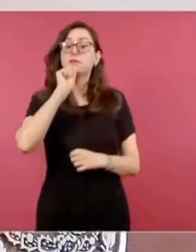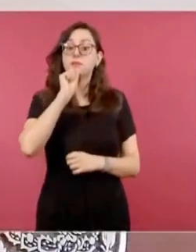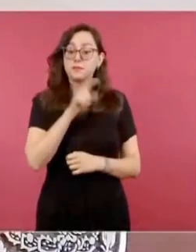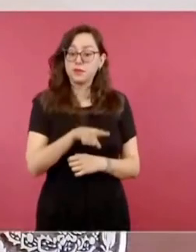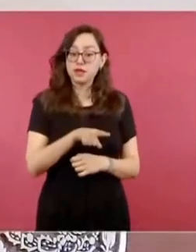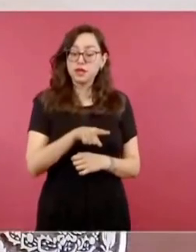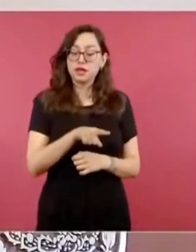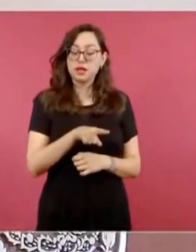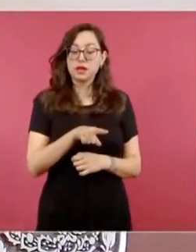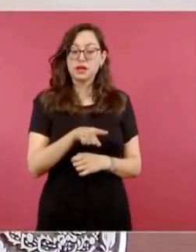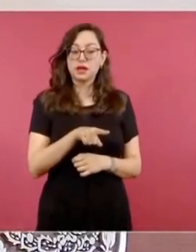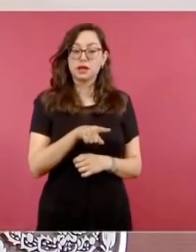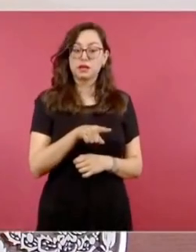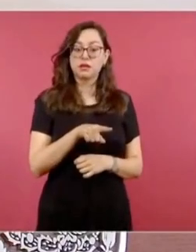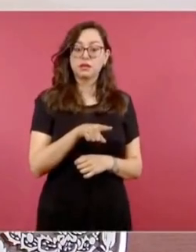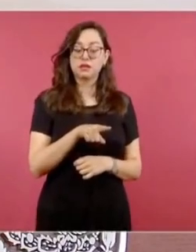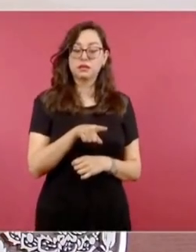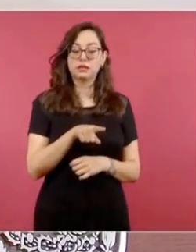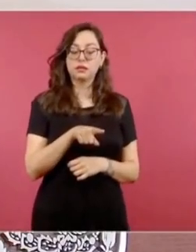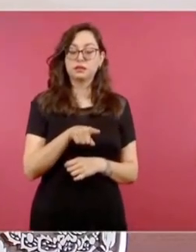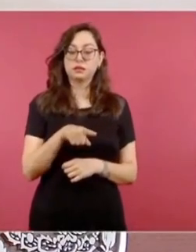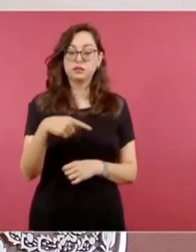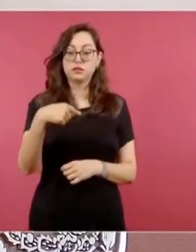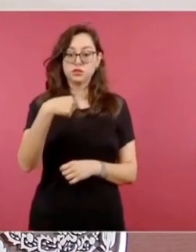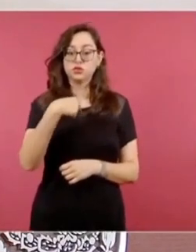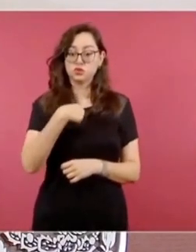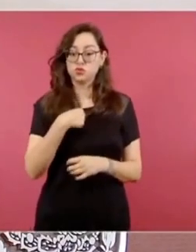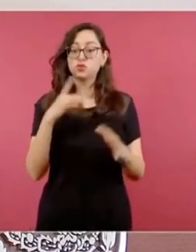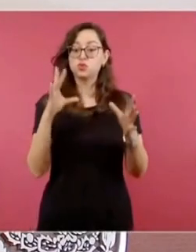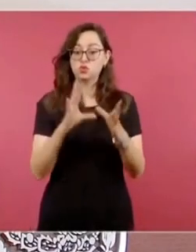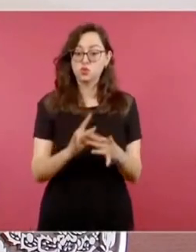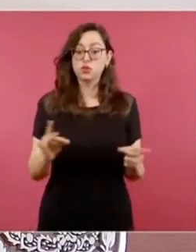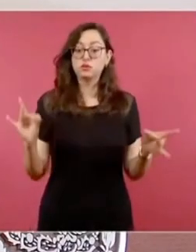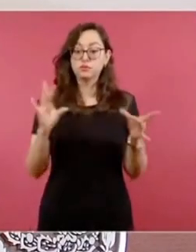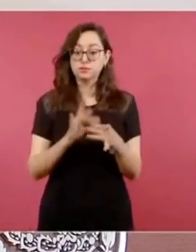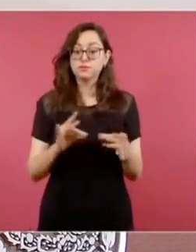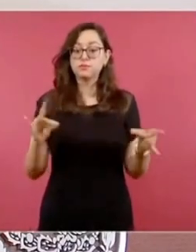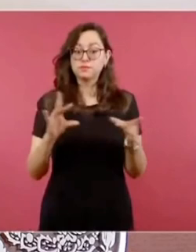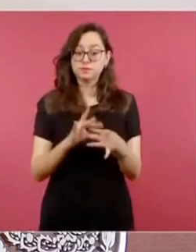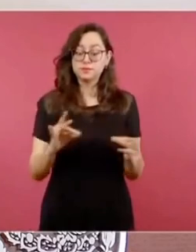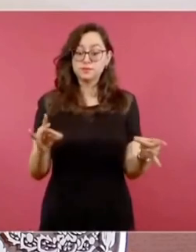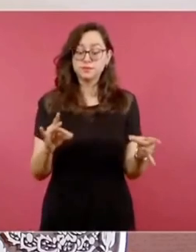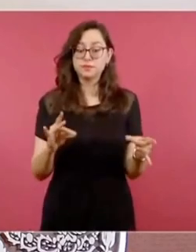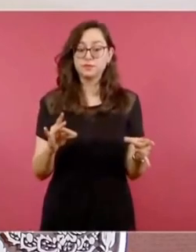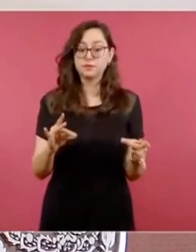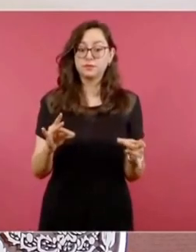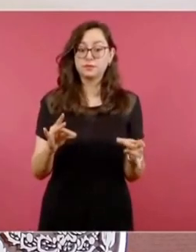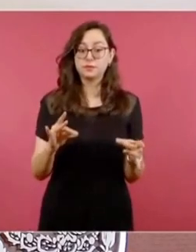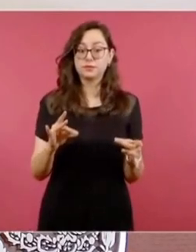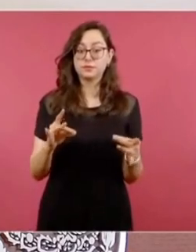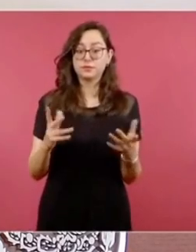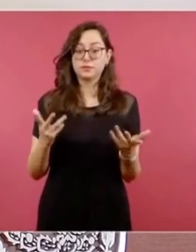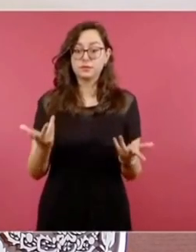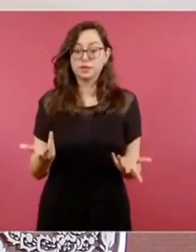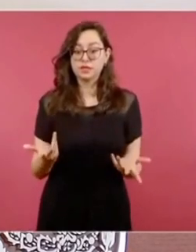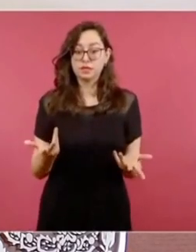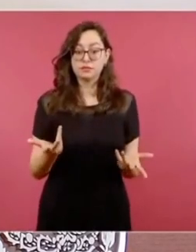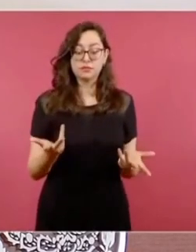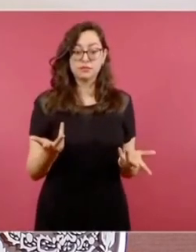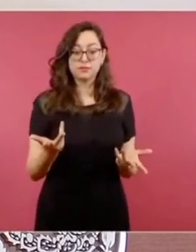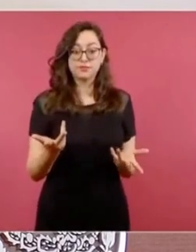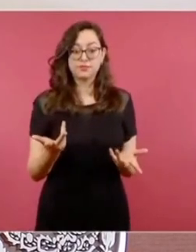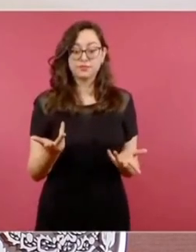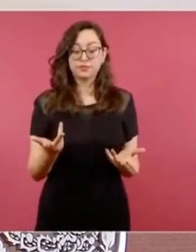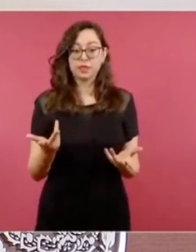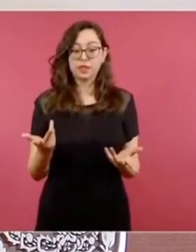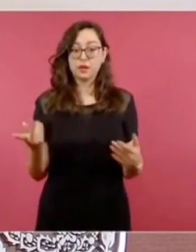hablaba yo de que necesitaban hacer una revisión de fondo